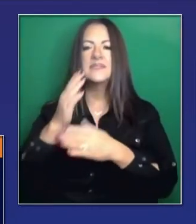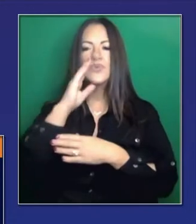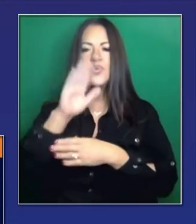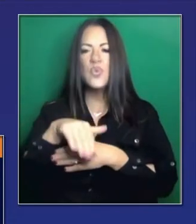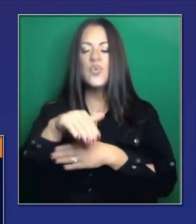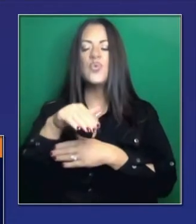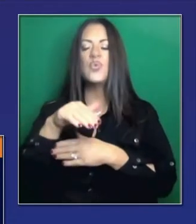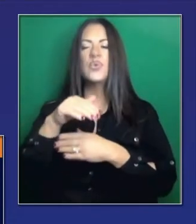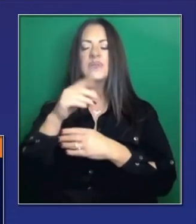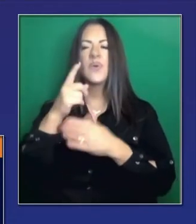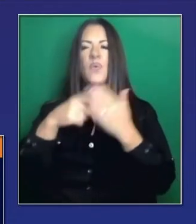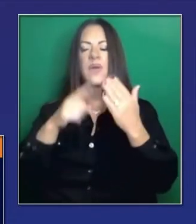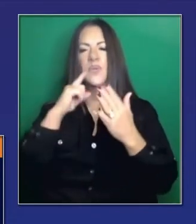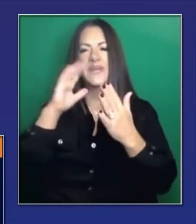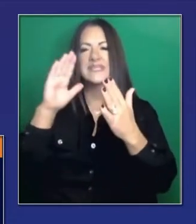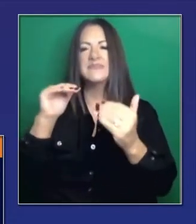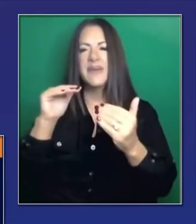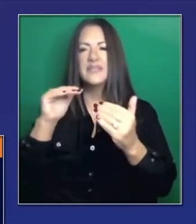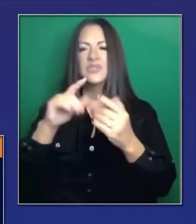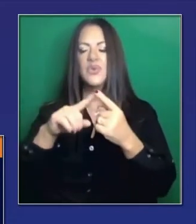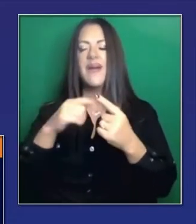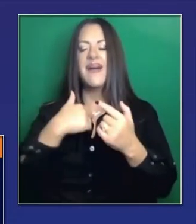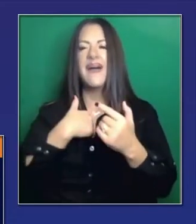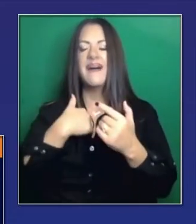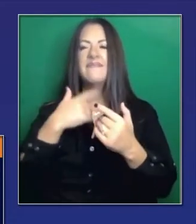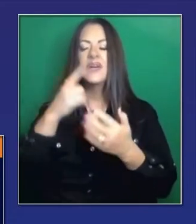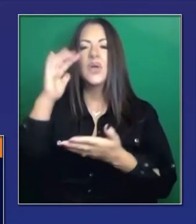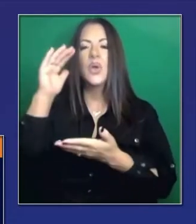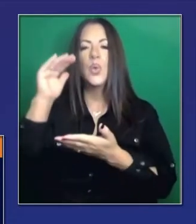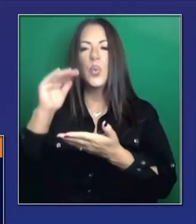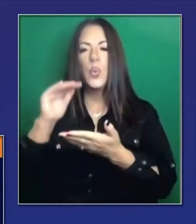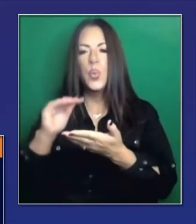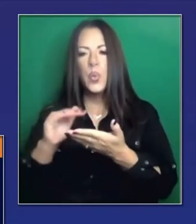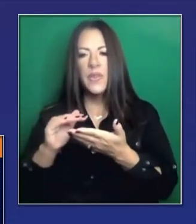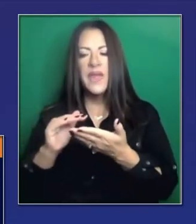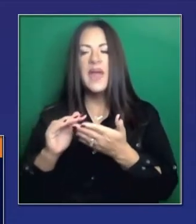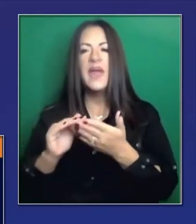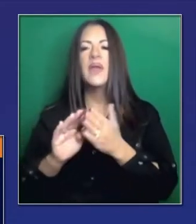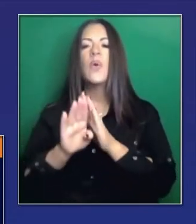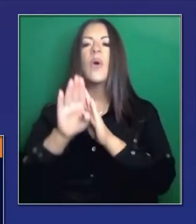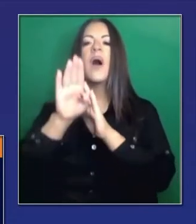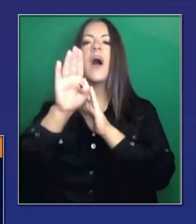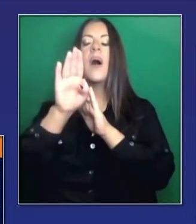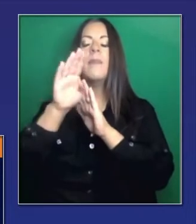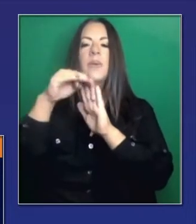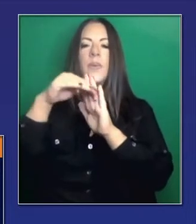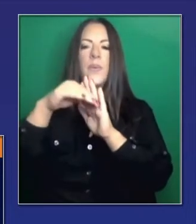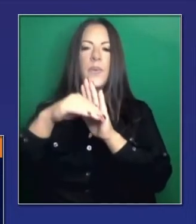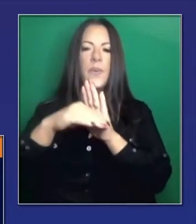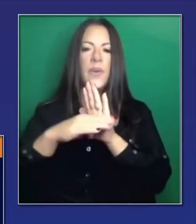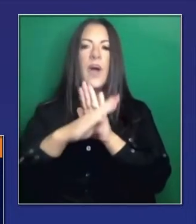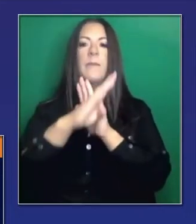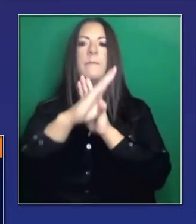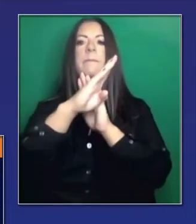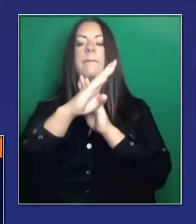modelos y expectativas de una baja antes del repunte, anticipábamos esto.